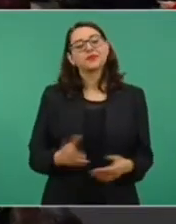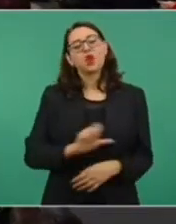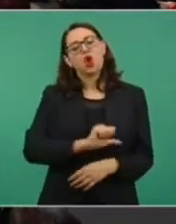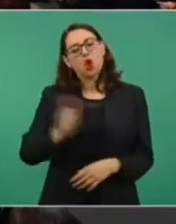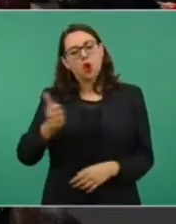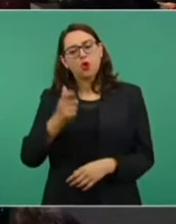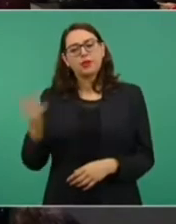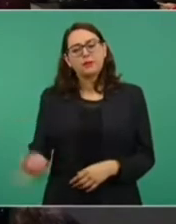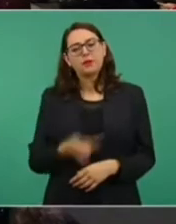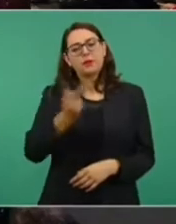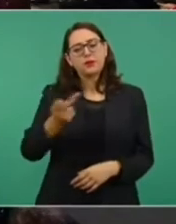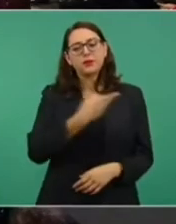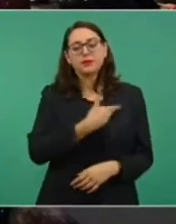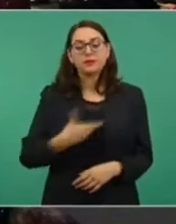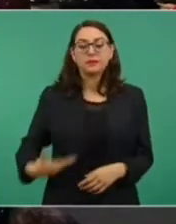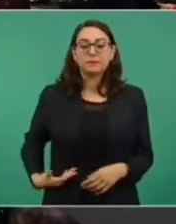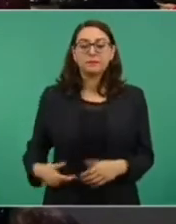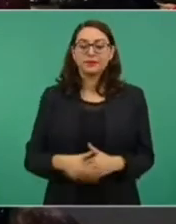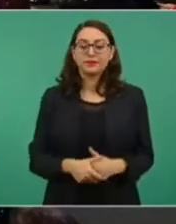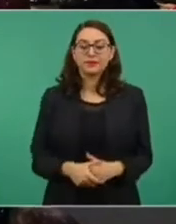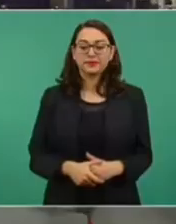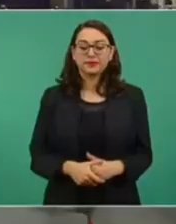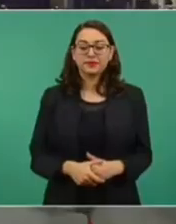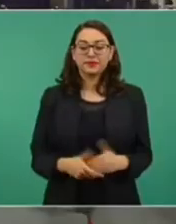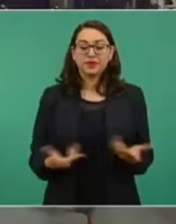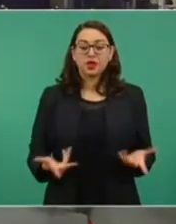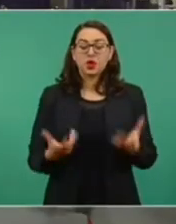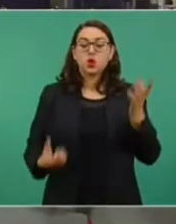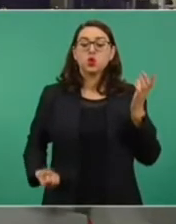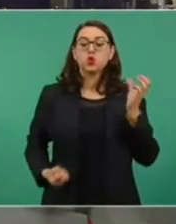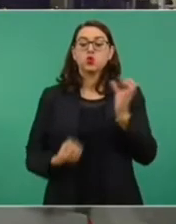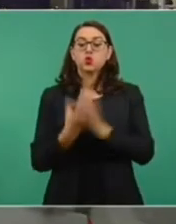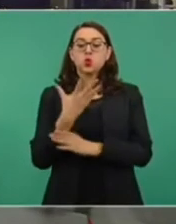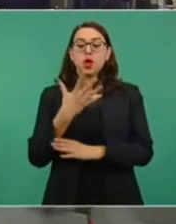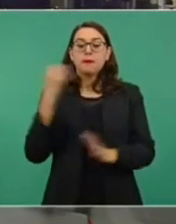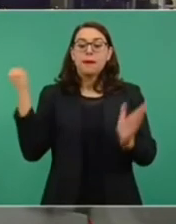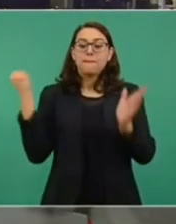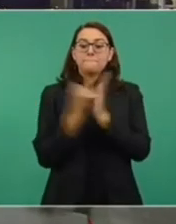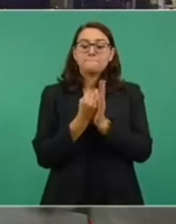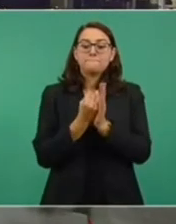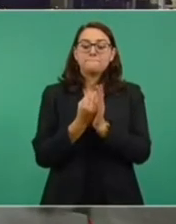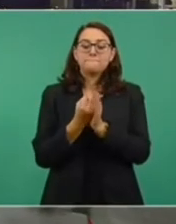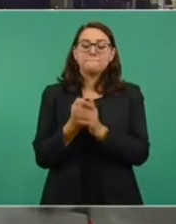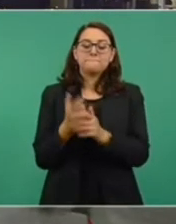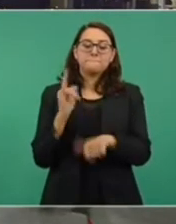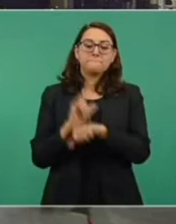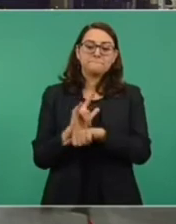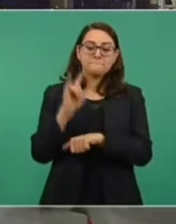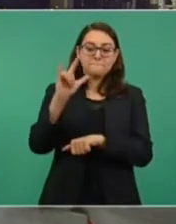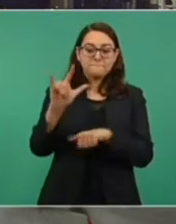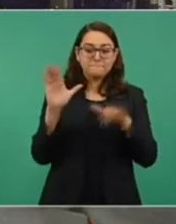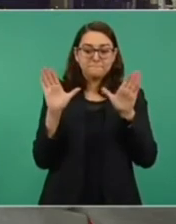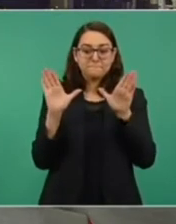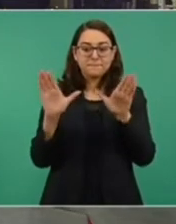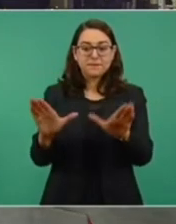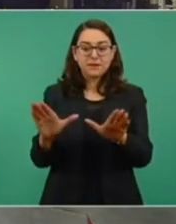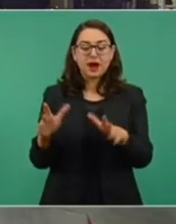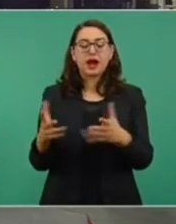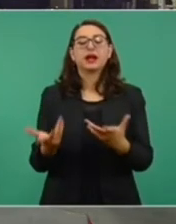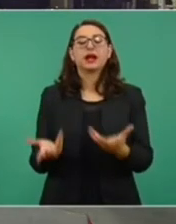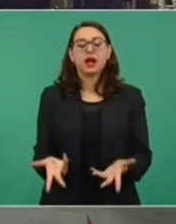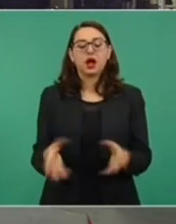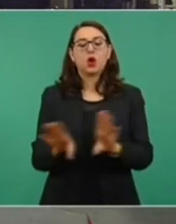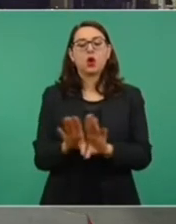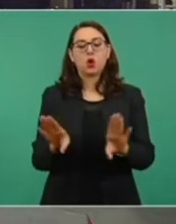preguntarle cómo va el proyecto para crear esta nueva aerolínea que se tiene contemplada en la base del